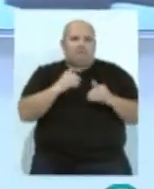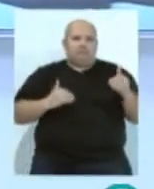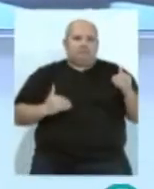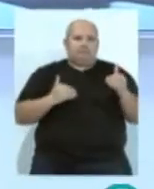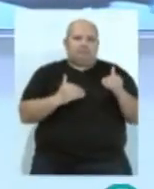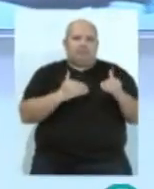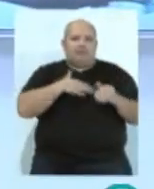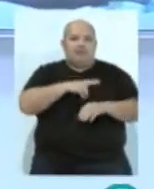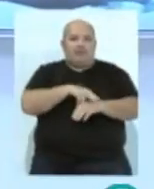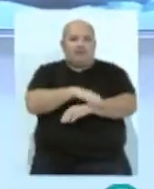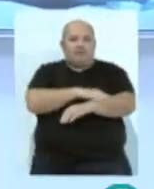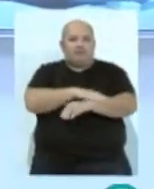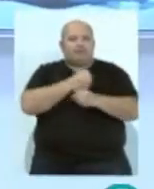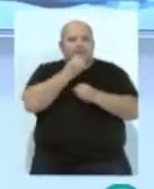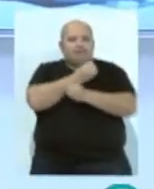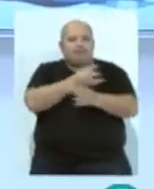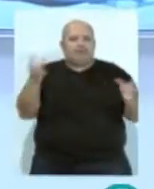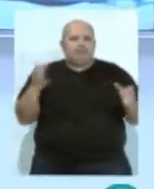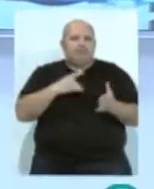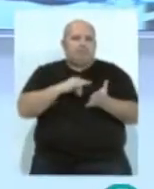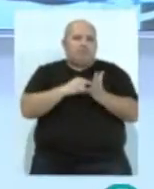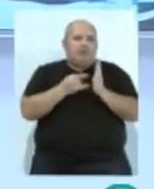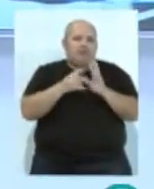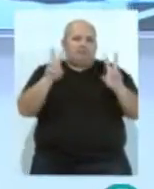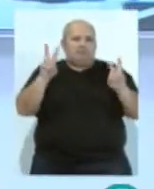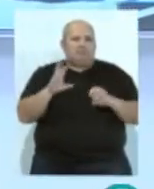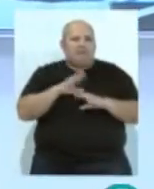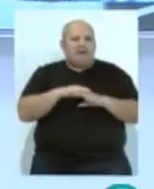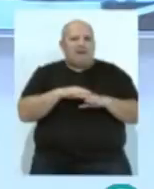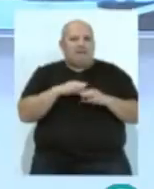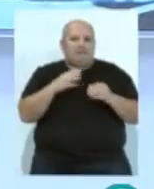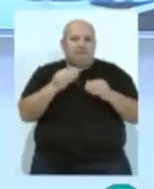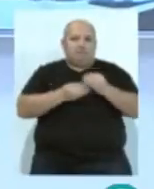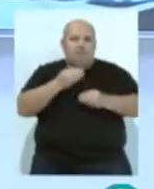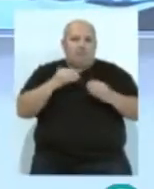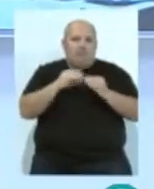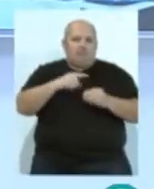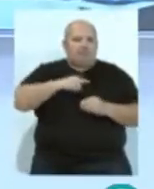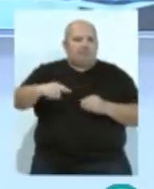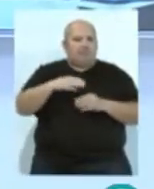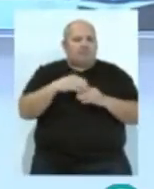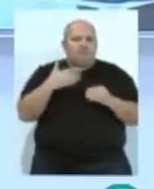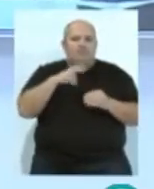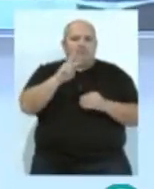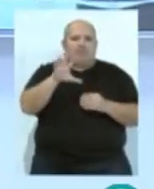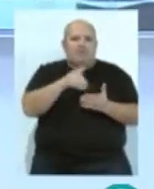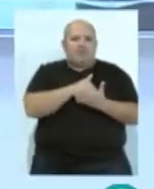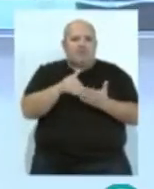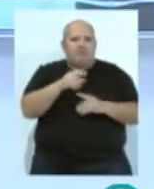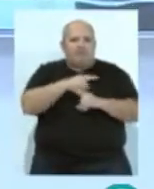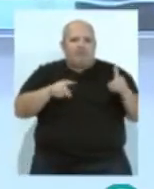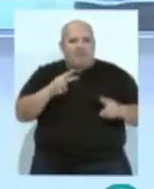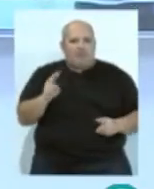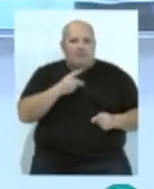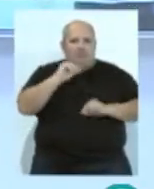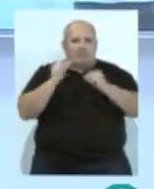La delegada del Gobierno andaluz ha anunciado la puesta en funcionamiento del plan de choque activado por la Junta de Andalucía con 25 millones y medio